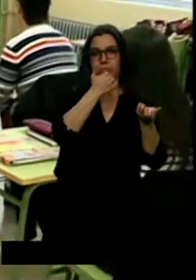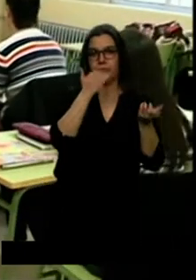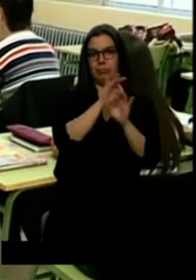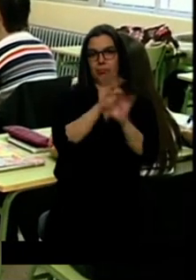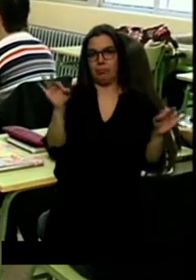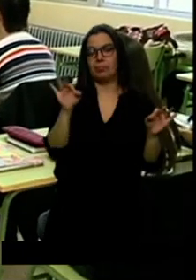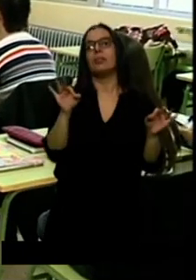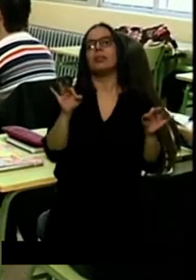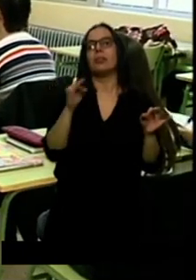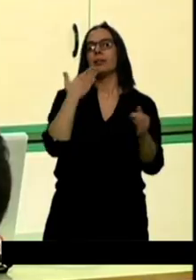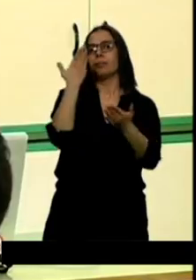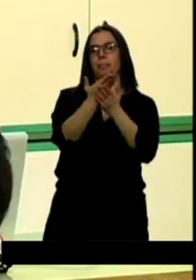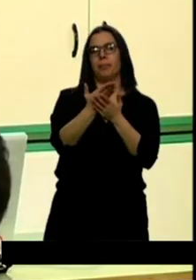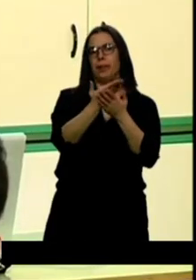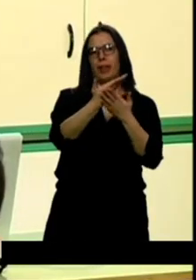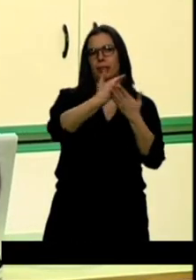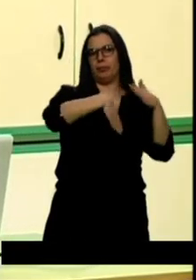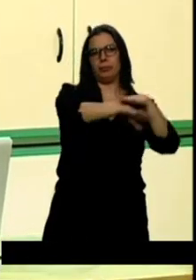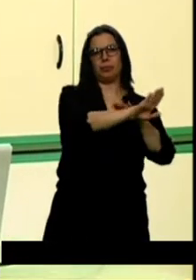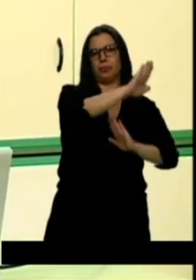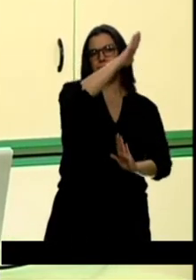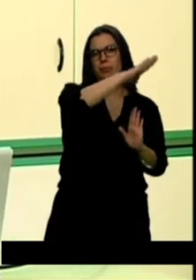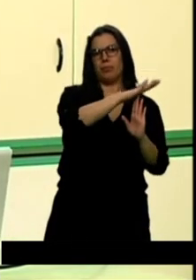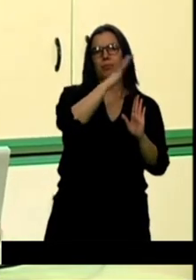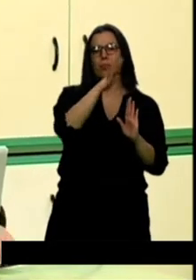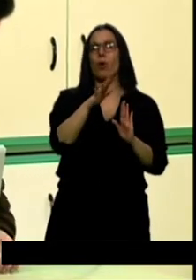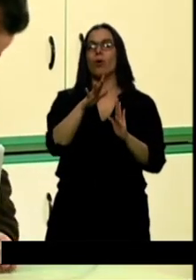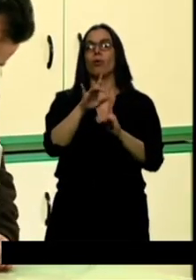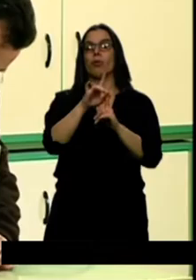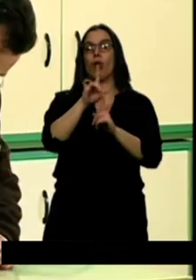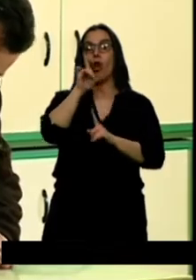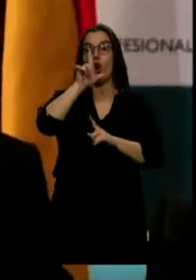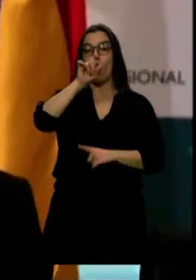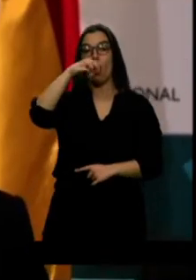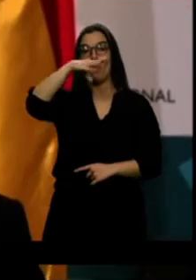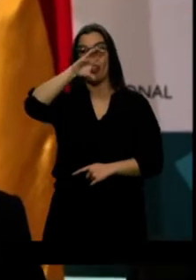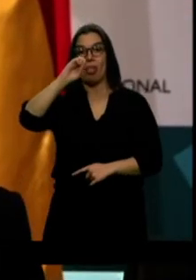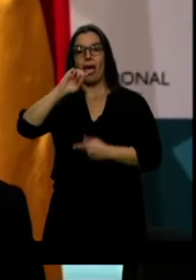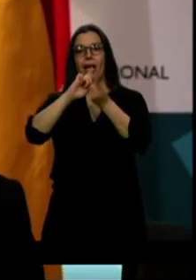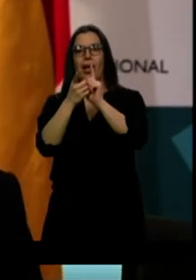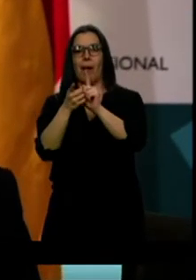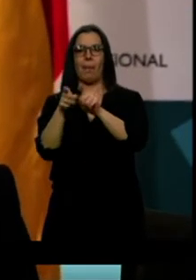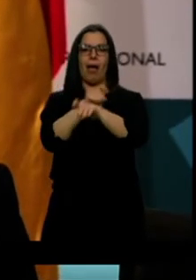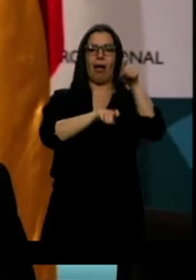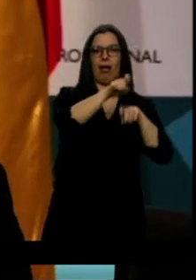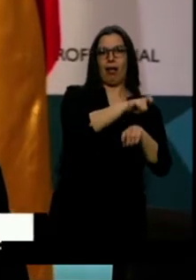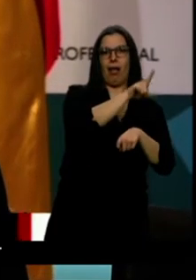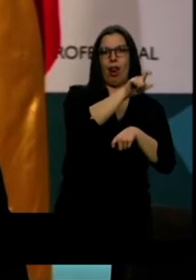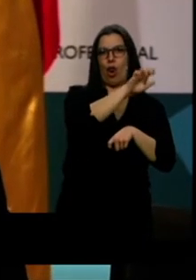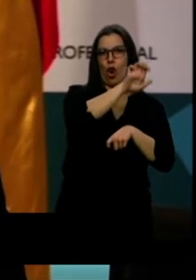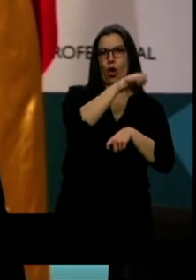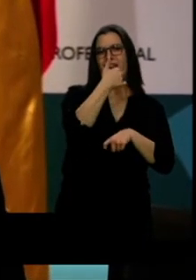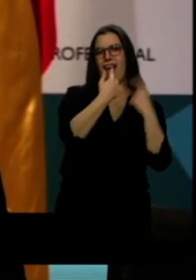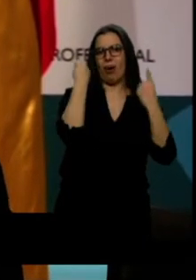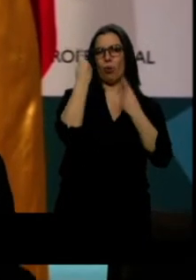baja el nivel educativo y cambia la 11 por la ley socialista de 2006. Hay quien interpreta que volver a la LOE es un retroceso pero